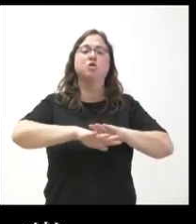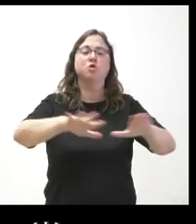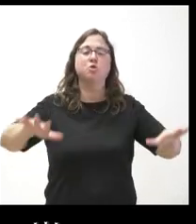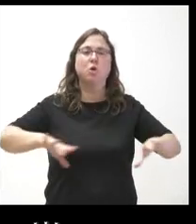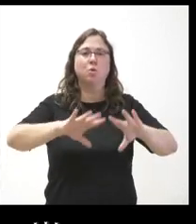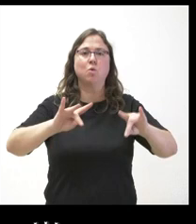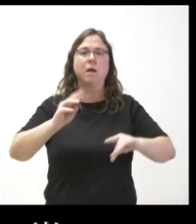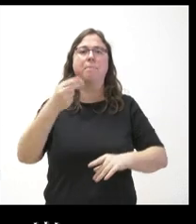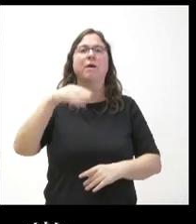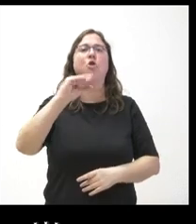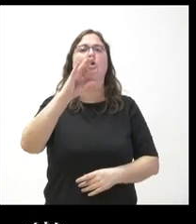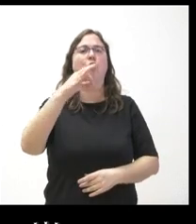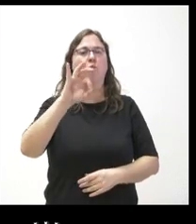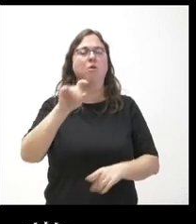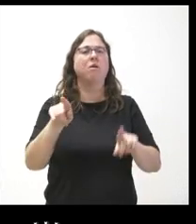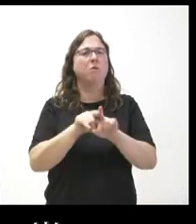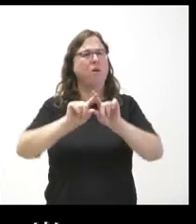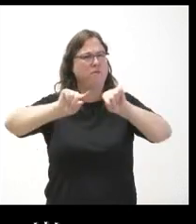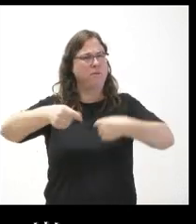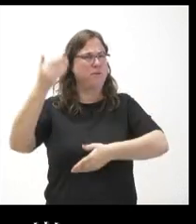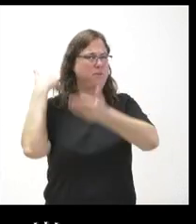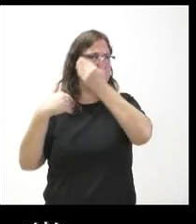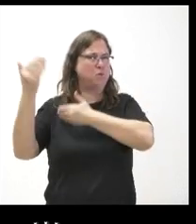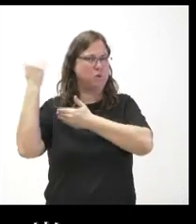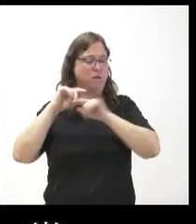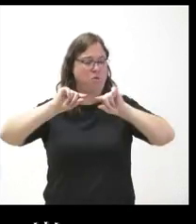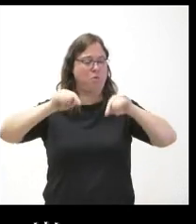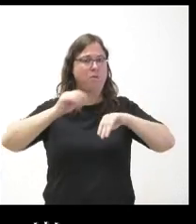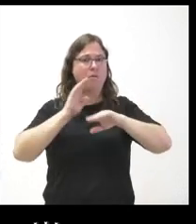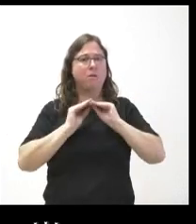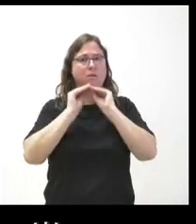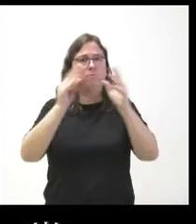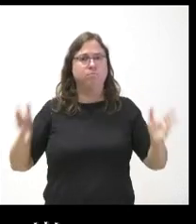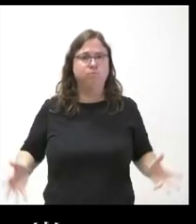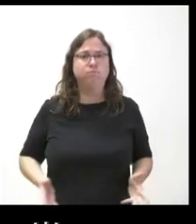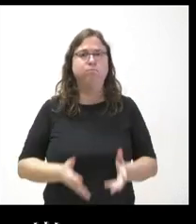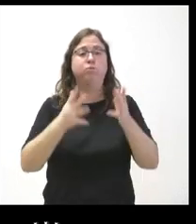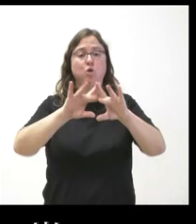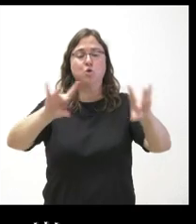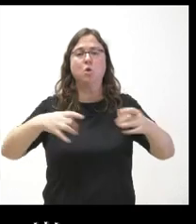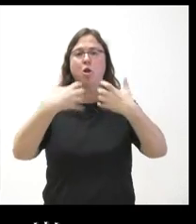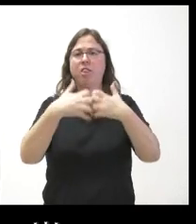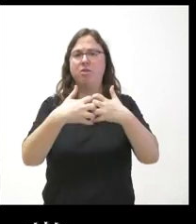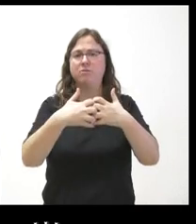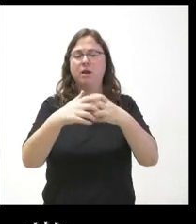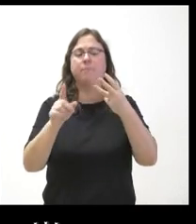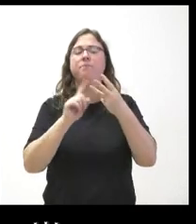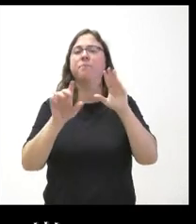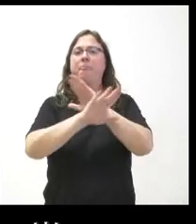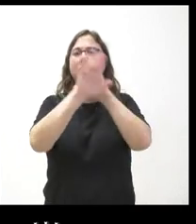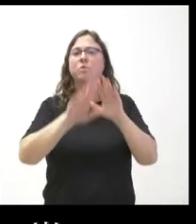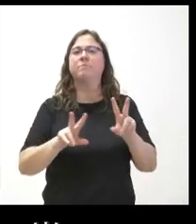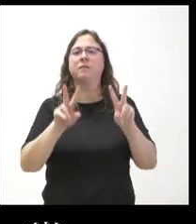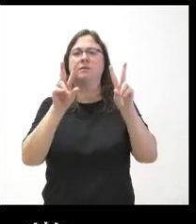Valcorbo y con el compromiso y el convenio firmado desde hace muchísimos años para impulsar ese suelo industrial y por último sobre